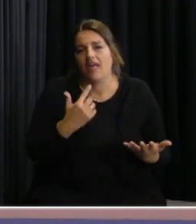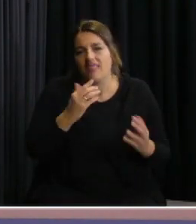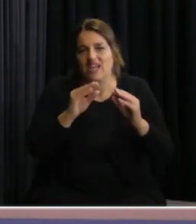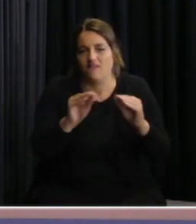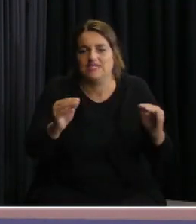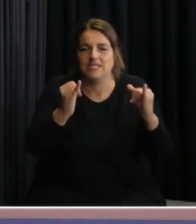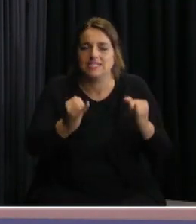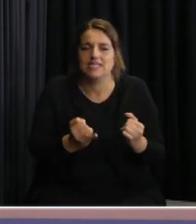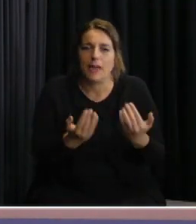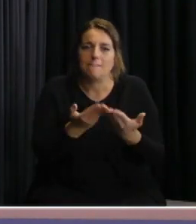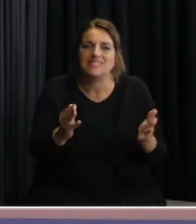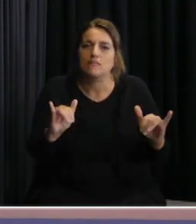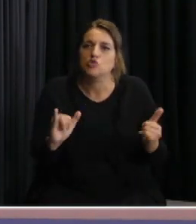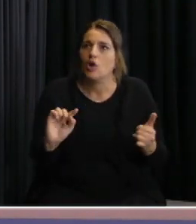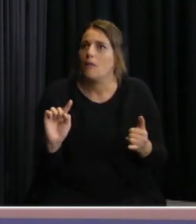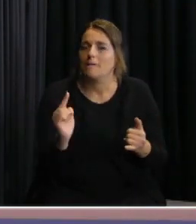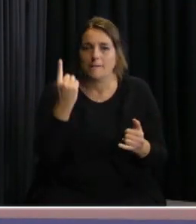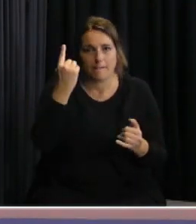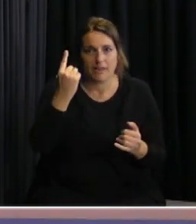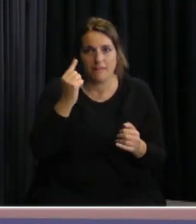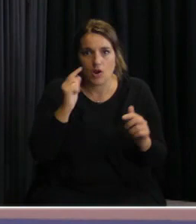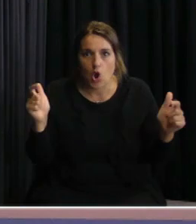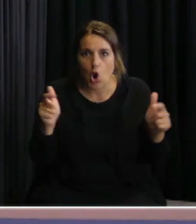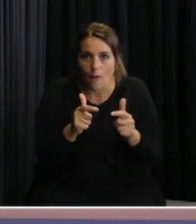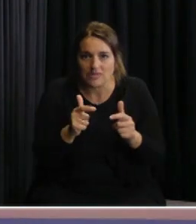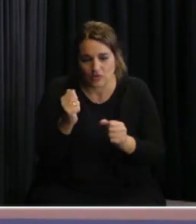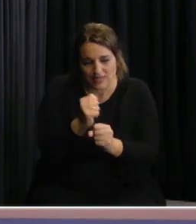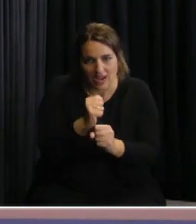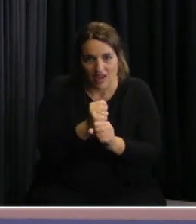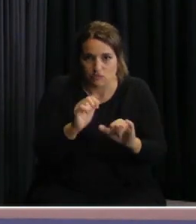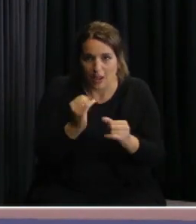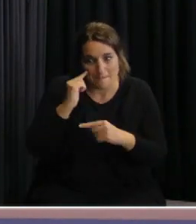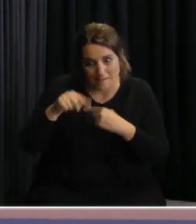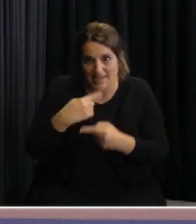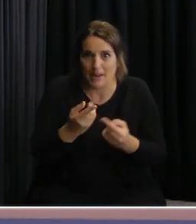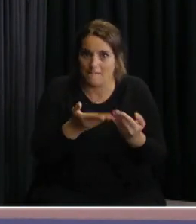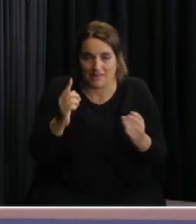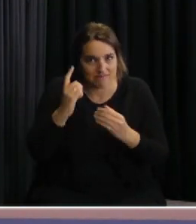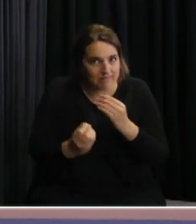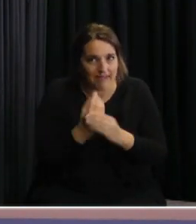empezamos también como primer tarea de esta comisión que se instala el día de mañana